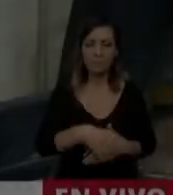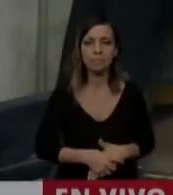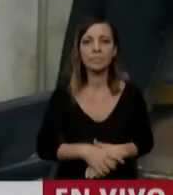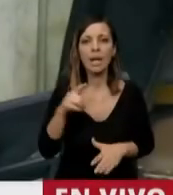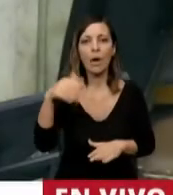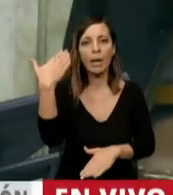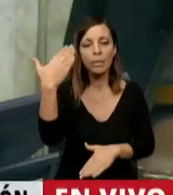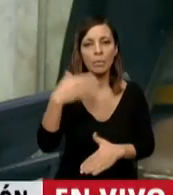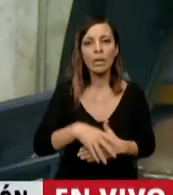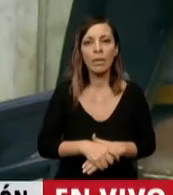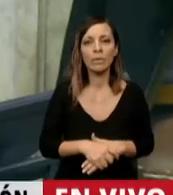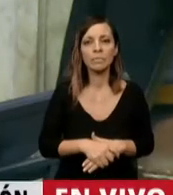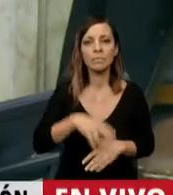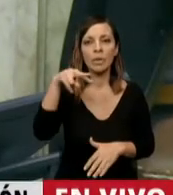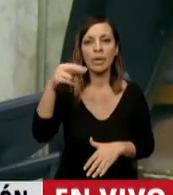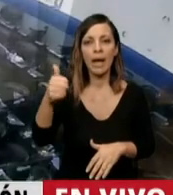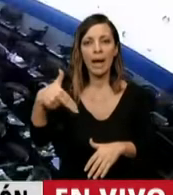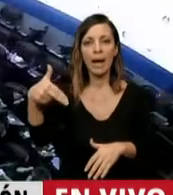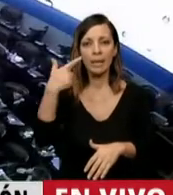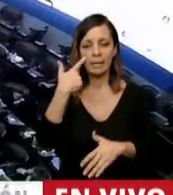Tiene la palabra el diputado Miguel Nani.